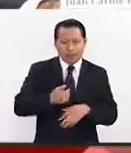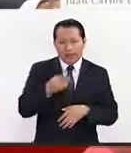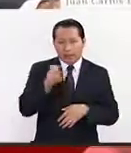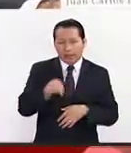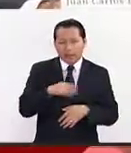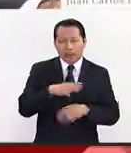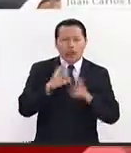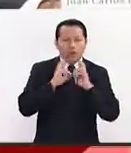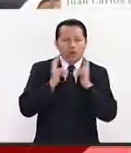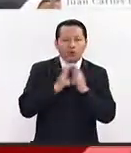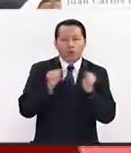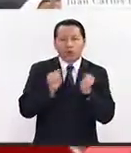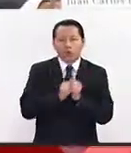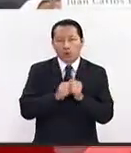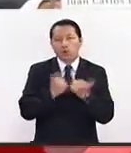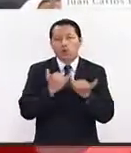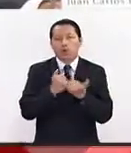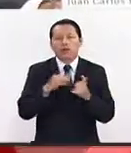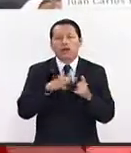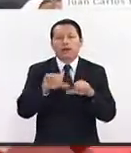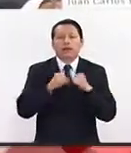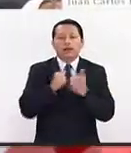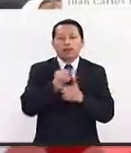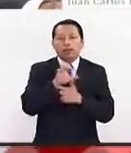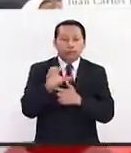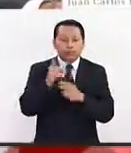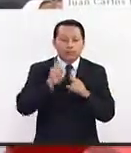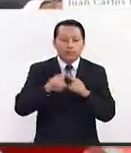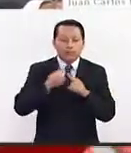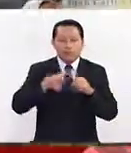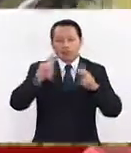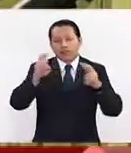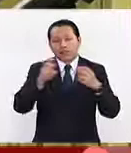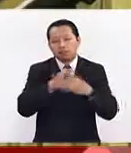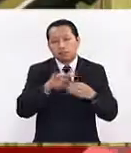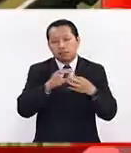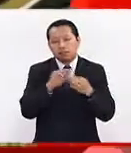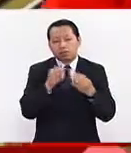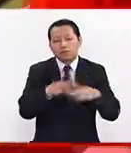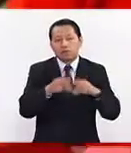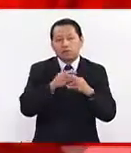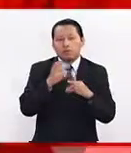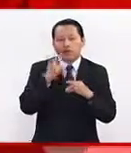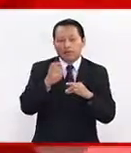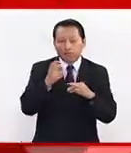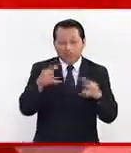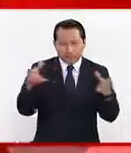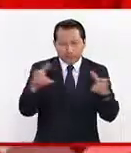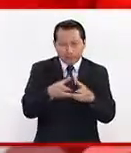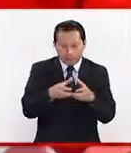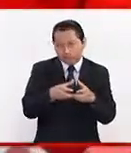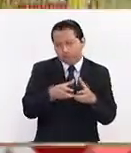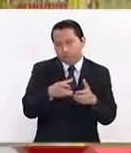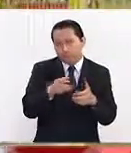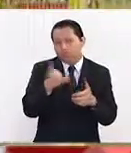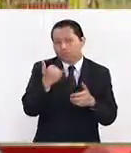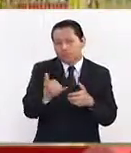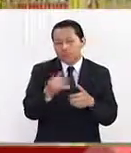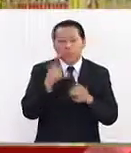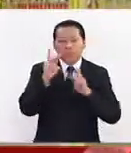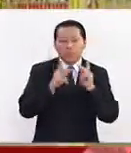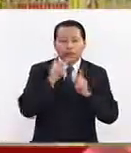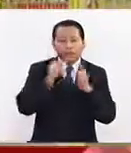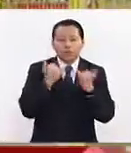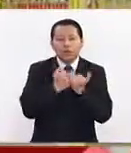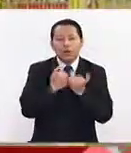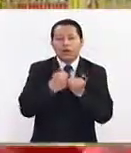reuniones con integrantes de la sociedad civil donde va a destacar el tema de la importancia de la equidad de género y también estará visitando la